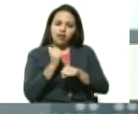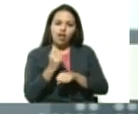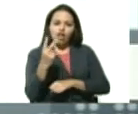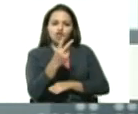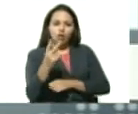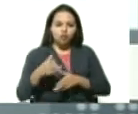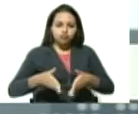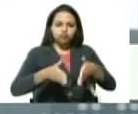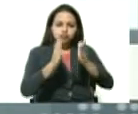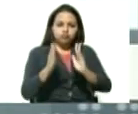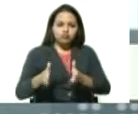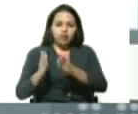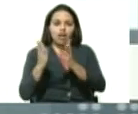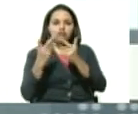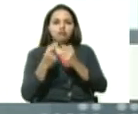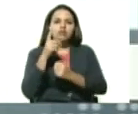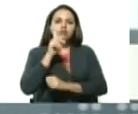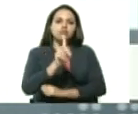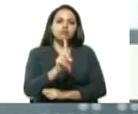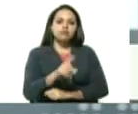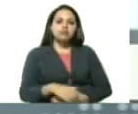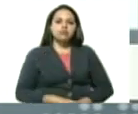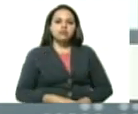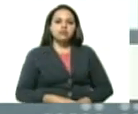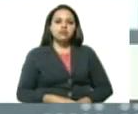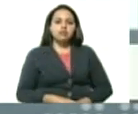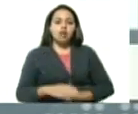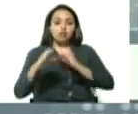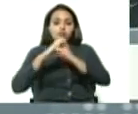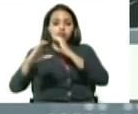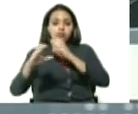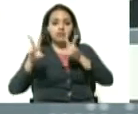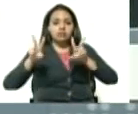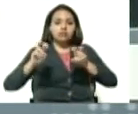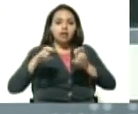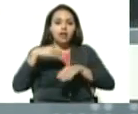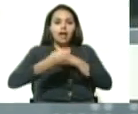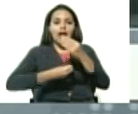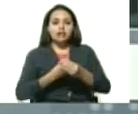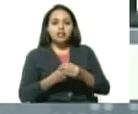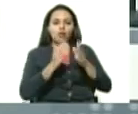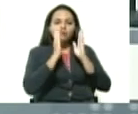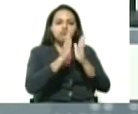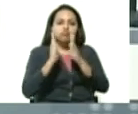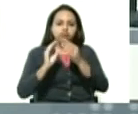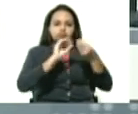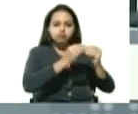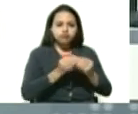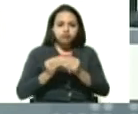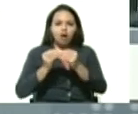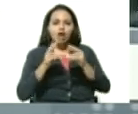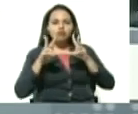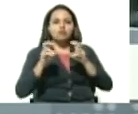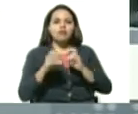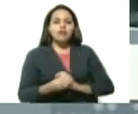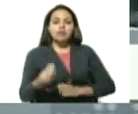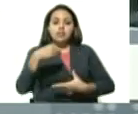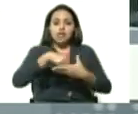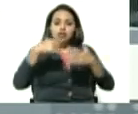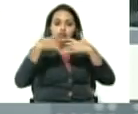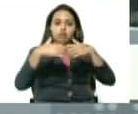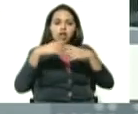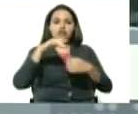vertientes. Número uno, un conjunto de unidades nuevas que están siendo ensambladas, totalmente nuevas, en planta Yutón